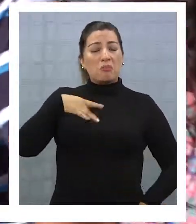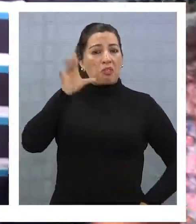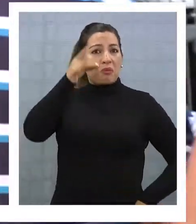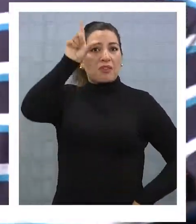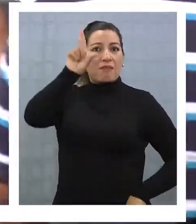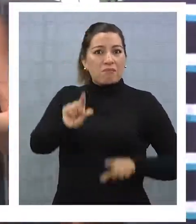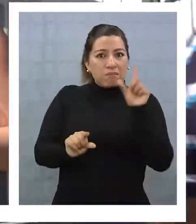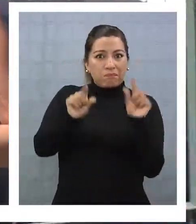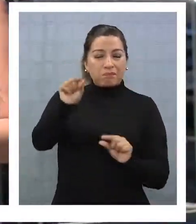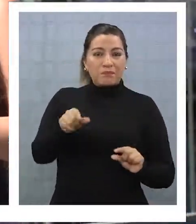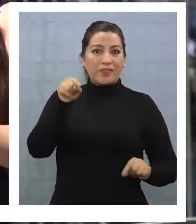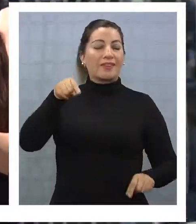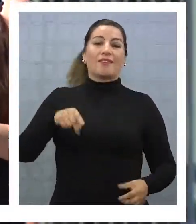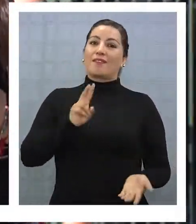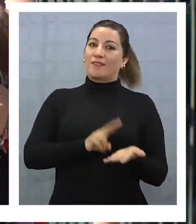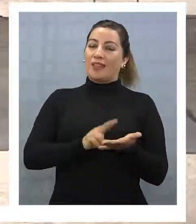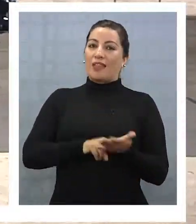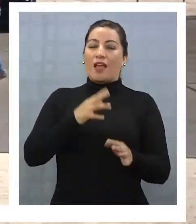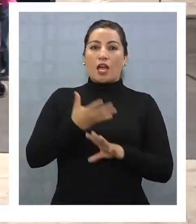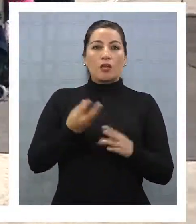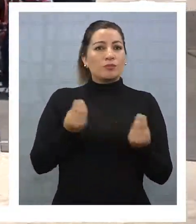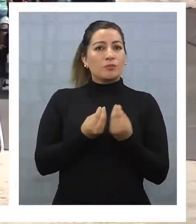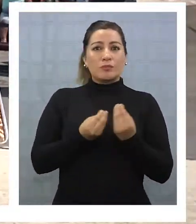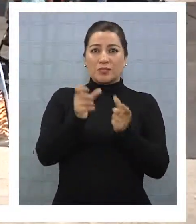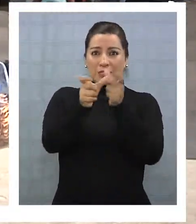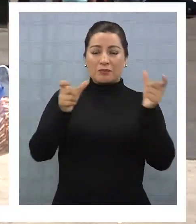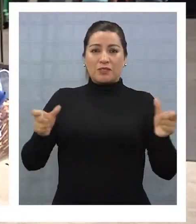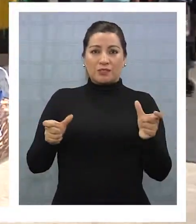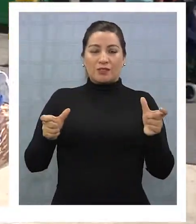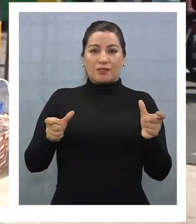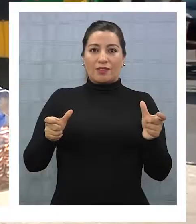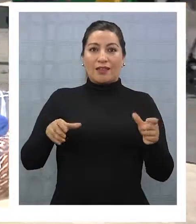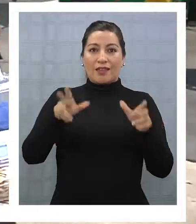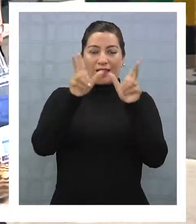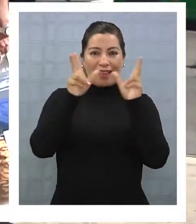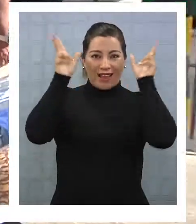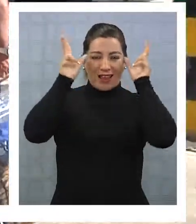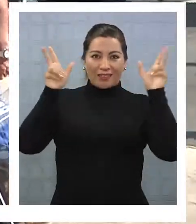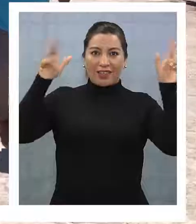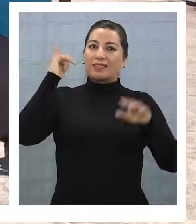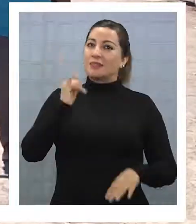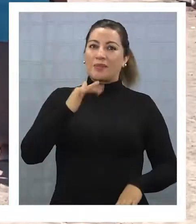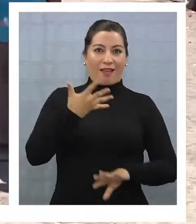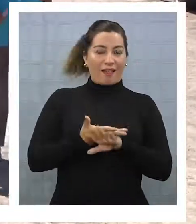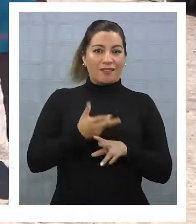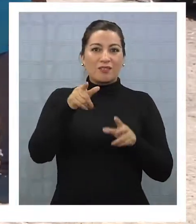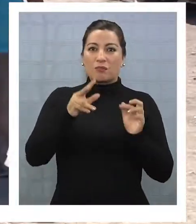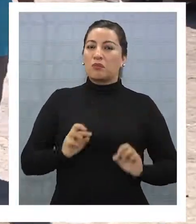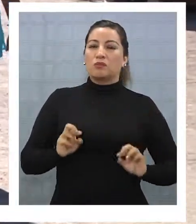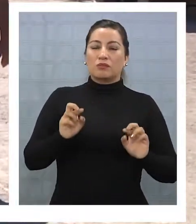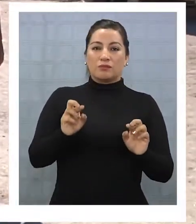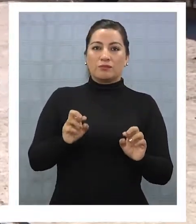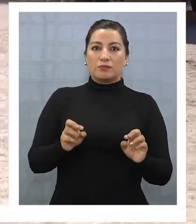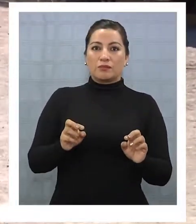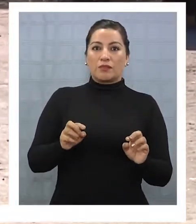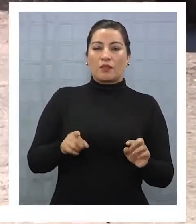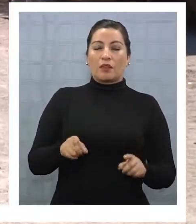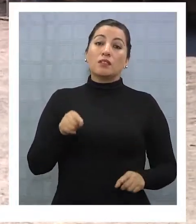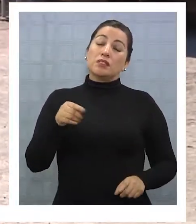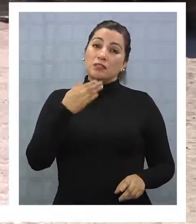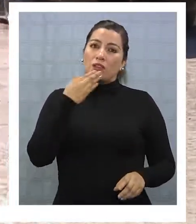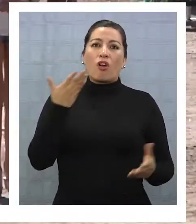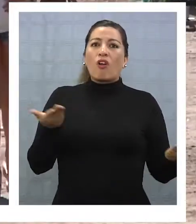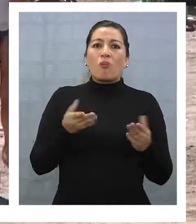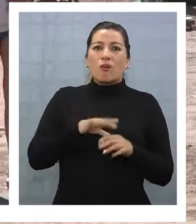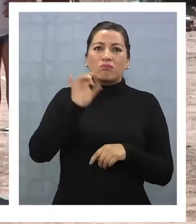pero ciertamente donde se congregan muchas personas, como en el caso ahora en la Tirana, siempre existe la posibilidad de que se produzcan contagios. ahora los